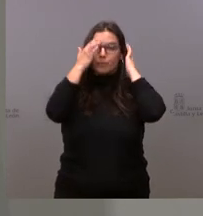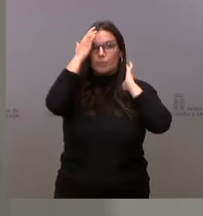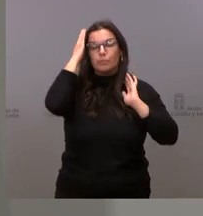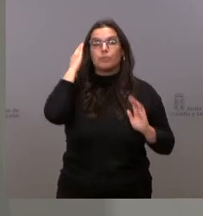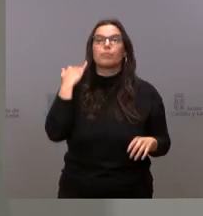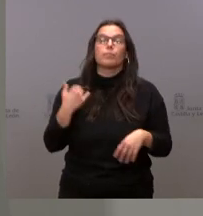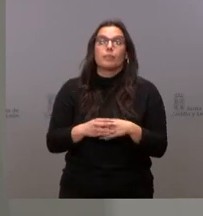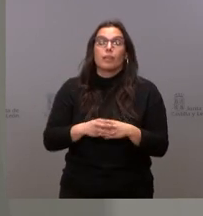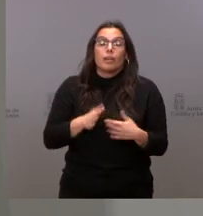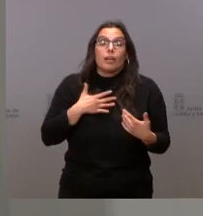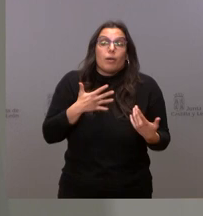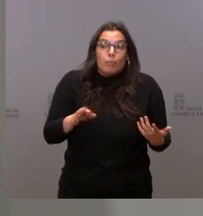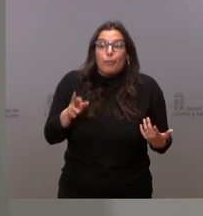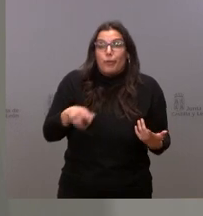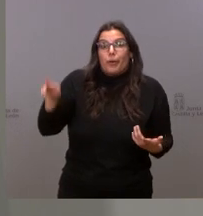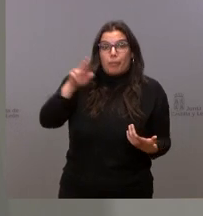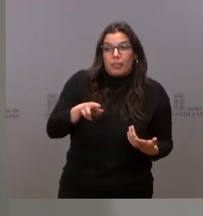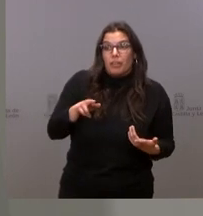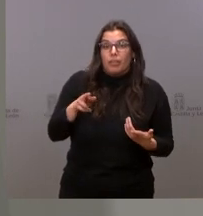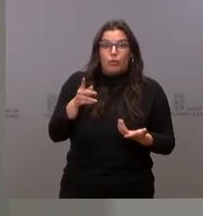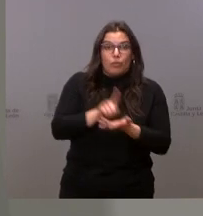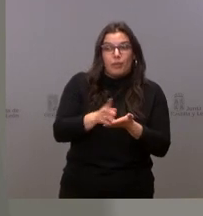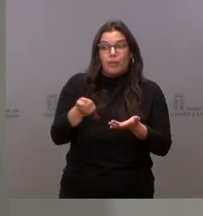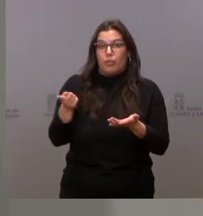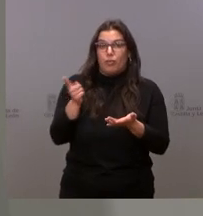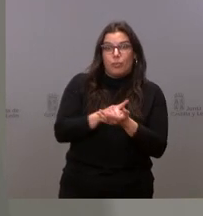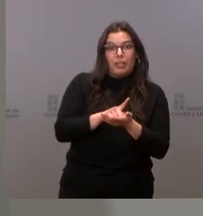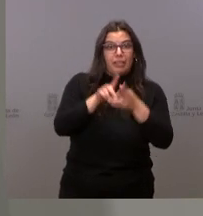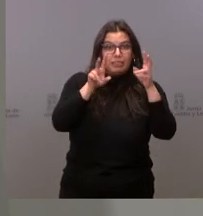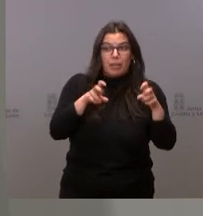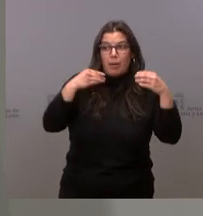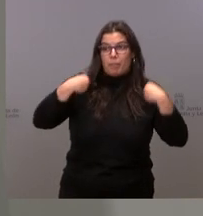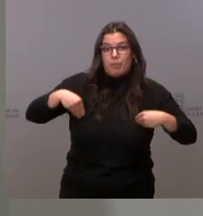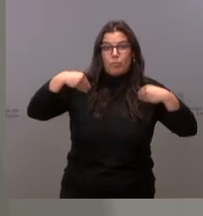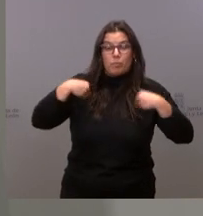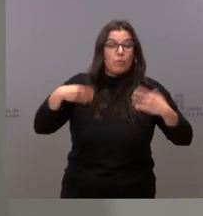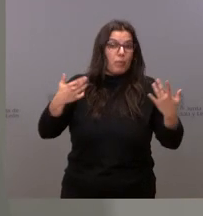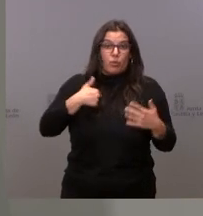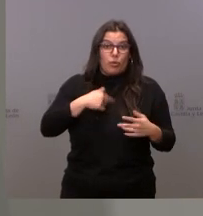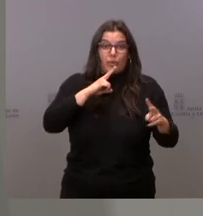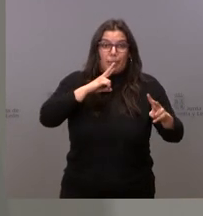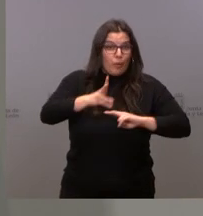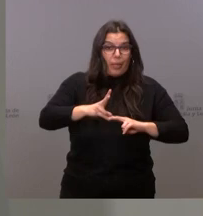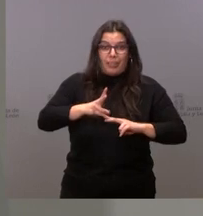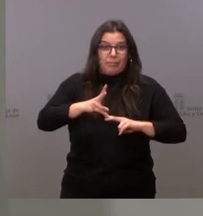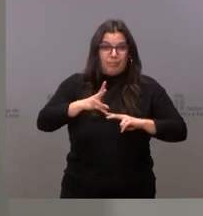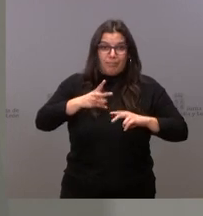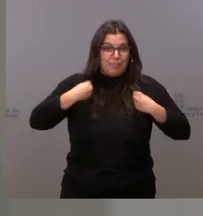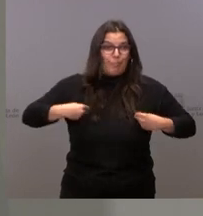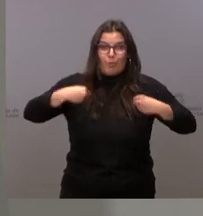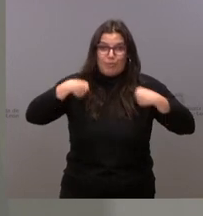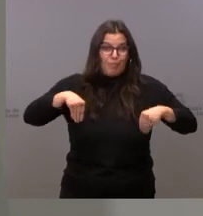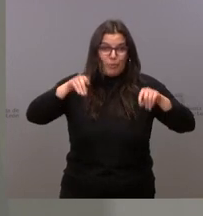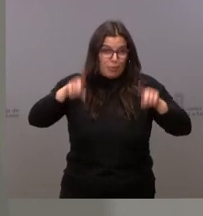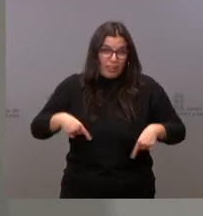Podemos volver una y otra vez al mismo asunto, pero yo, desgraciadamente, volveré a dar una y otra vez la